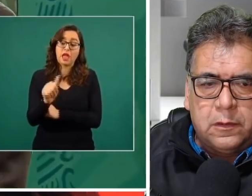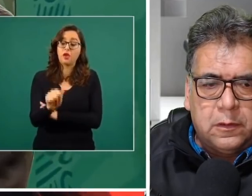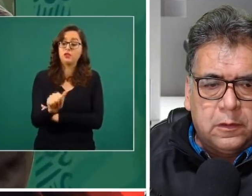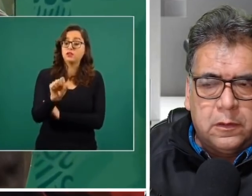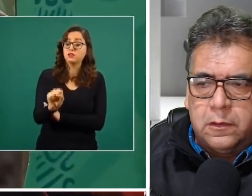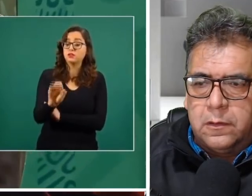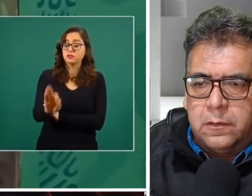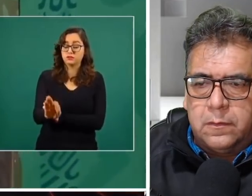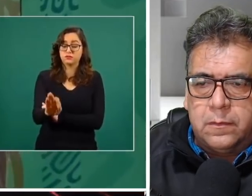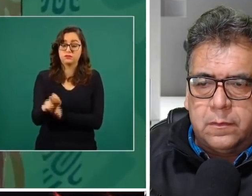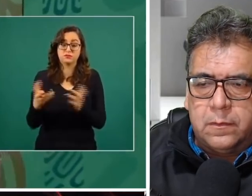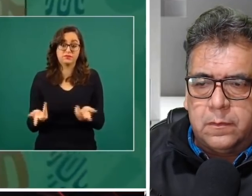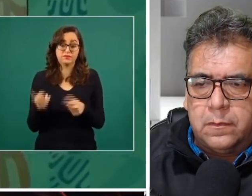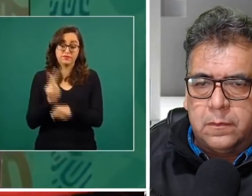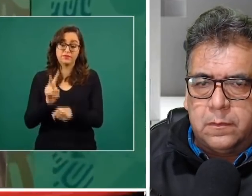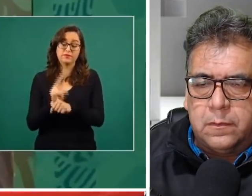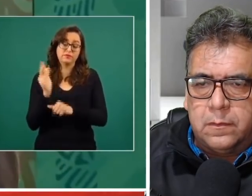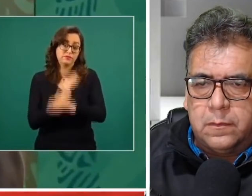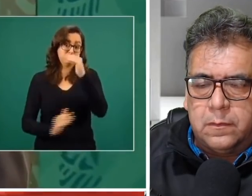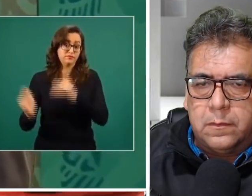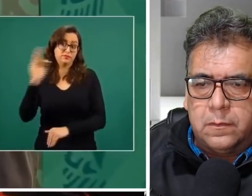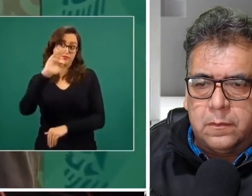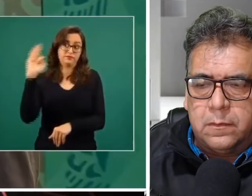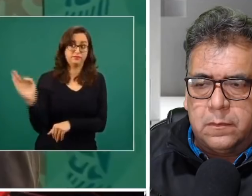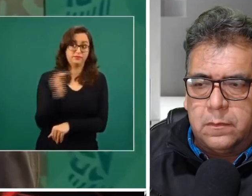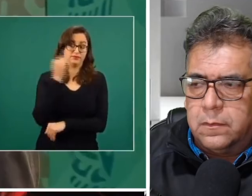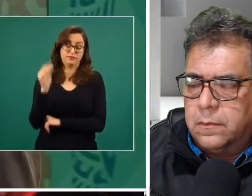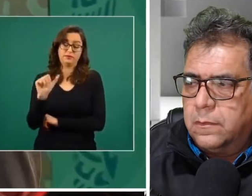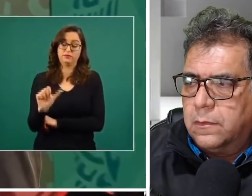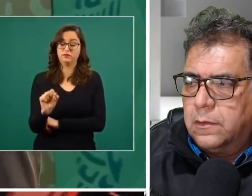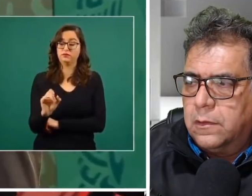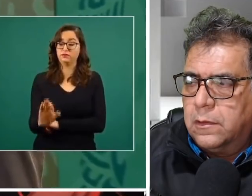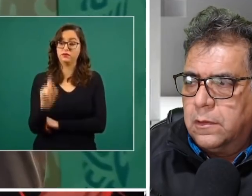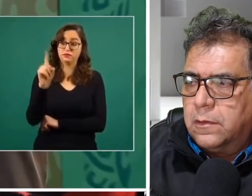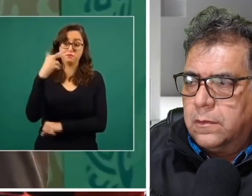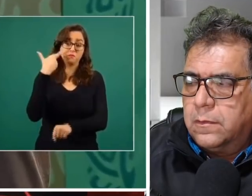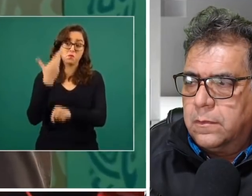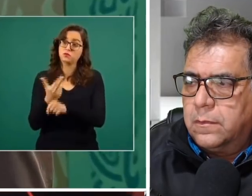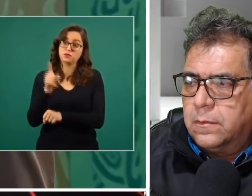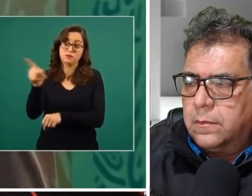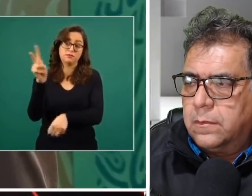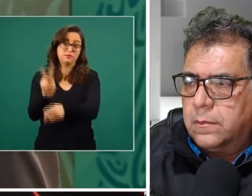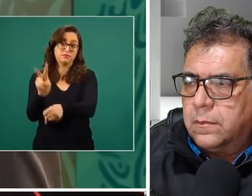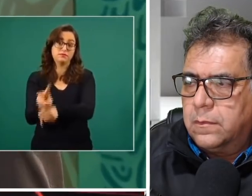Superior de la Federación. que en efecto, cuando tiene